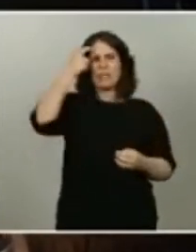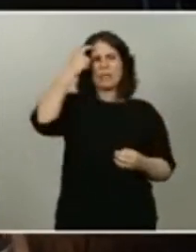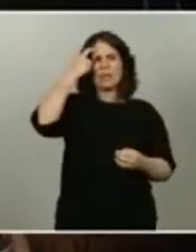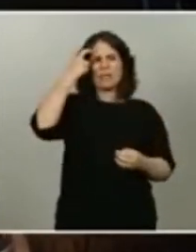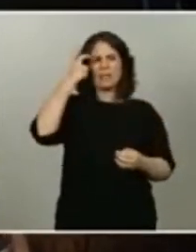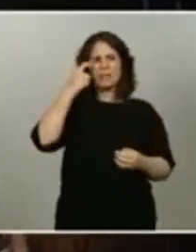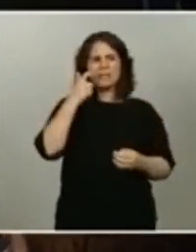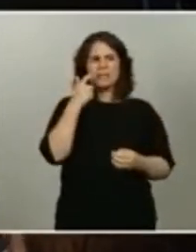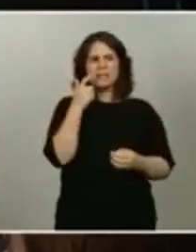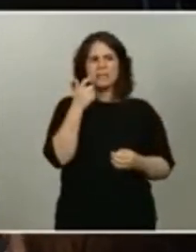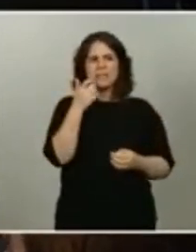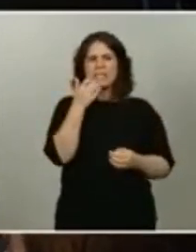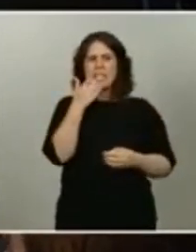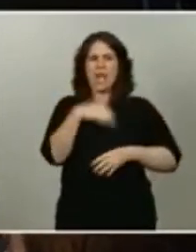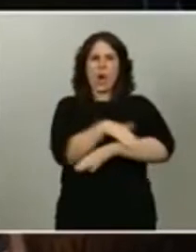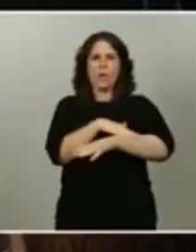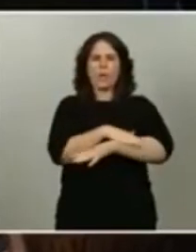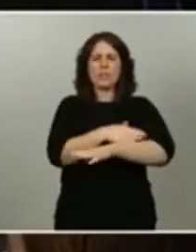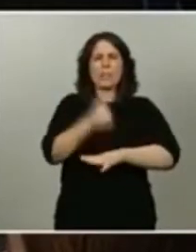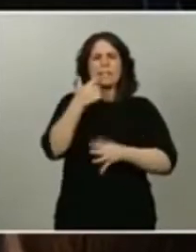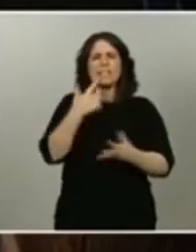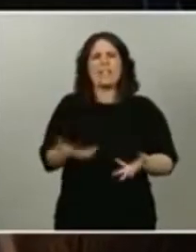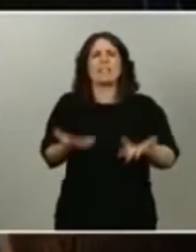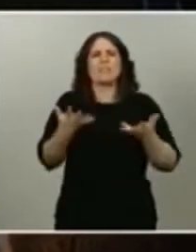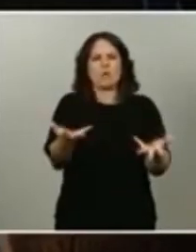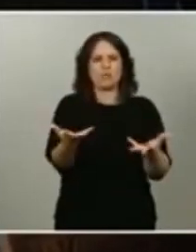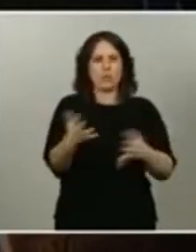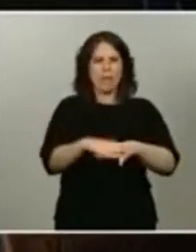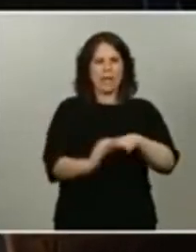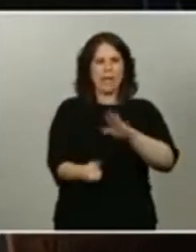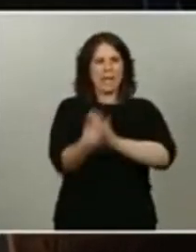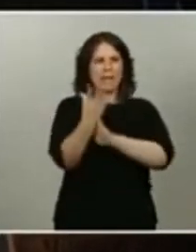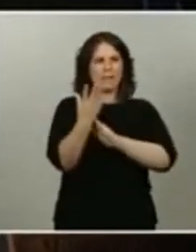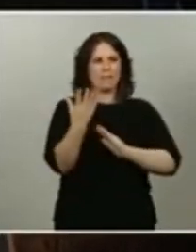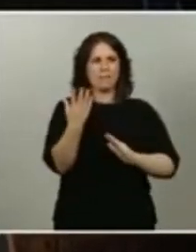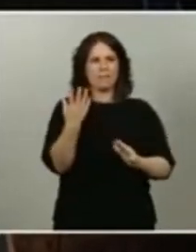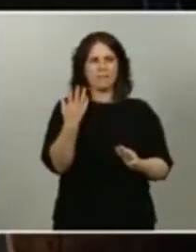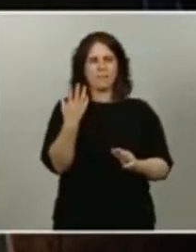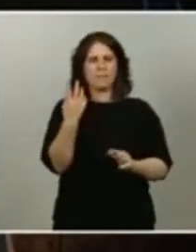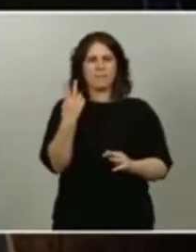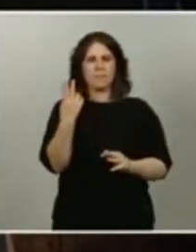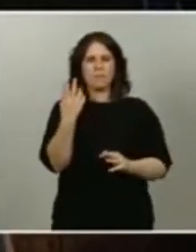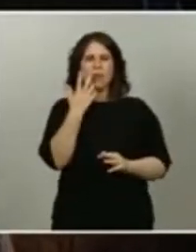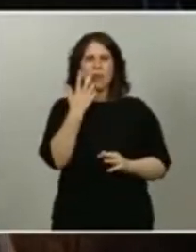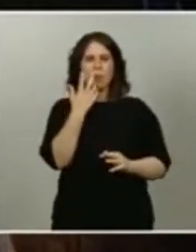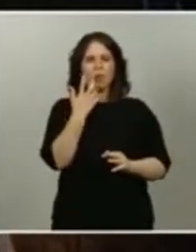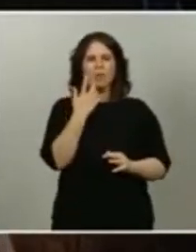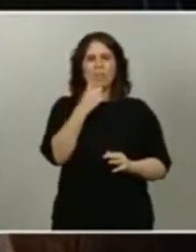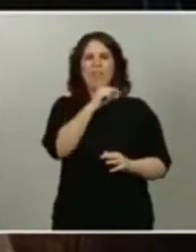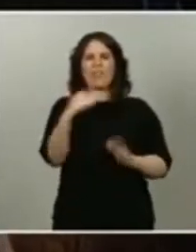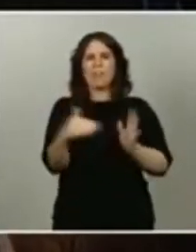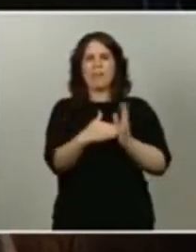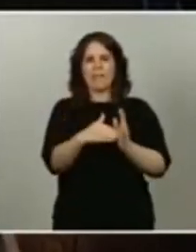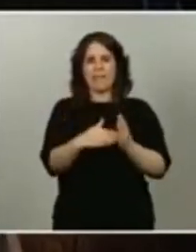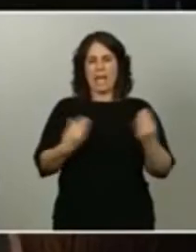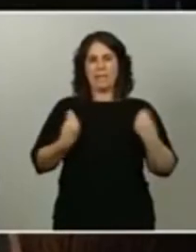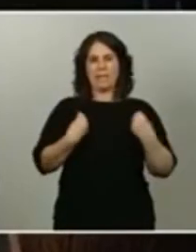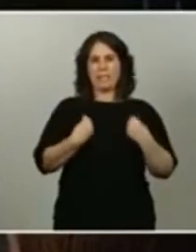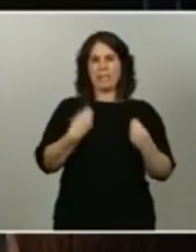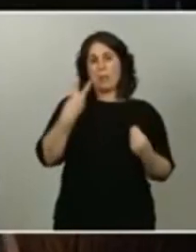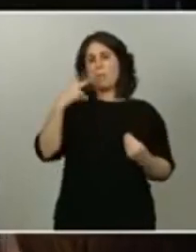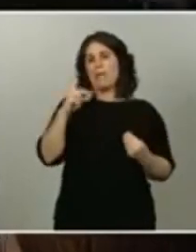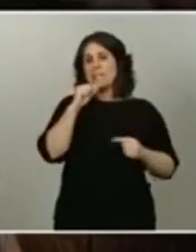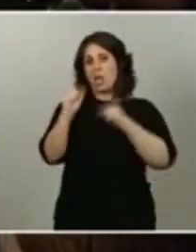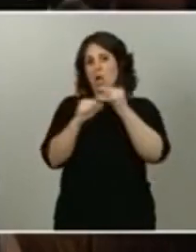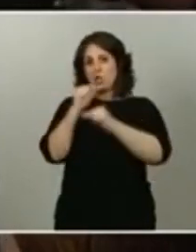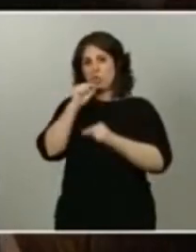dispuesto a fijar un criterio de 20 contagios por cada 100.000 habitantes, que es una de las cifras que han sonado, que sería más restrictivo